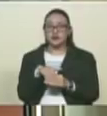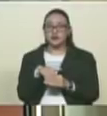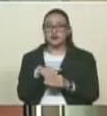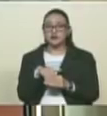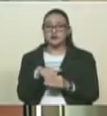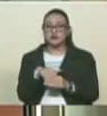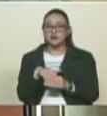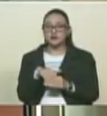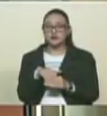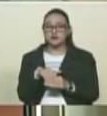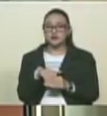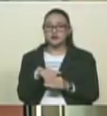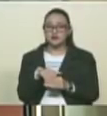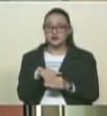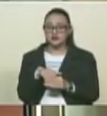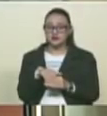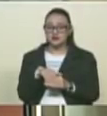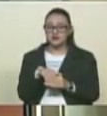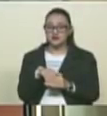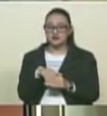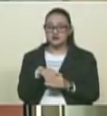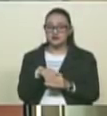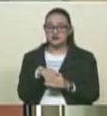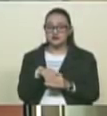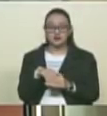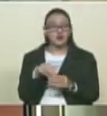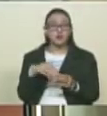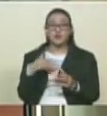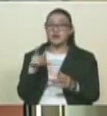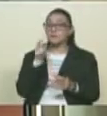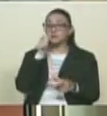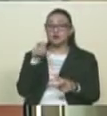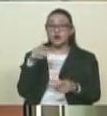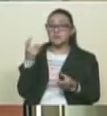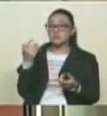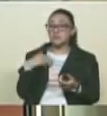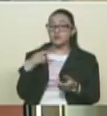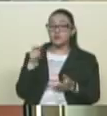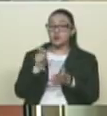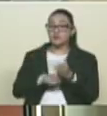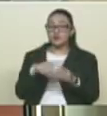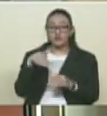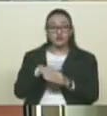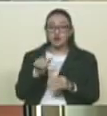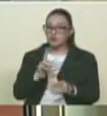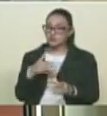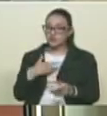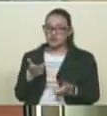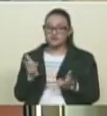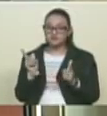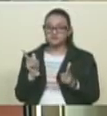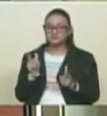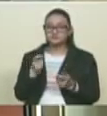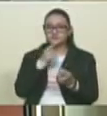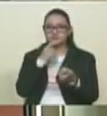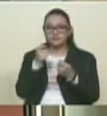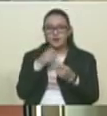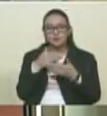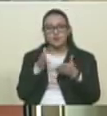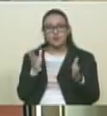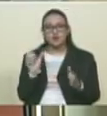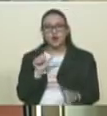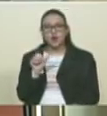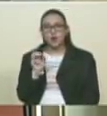desestimule el ejercicio del derecho al voto. Artículo 79. Los medios de comunicación social públicos